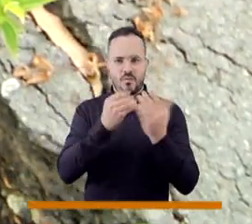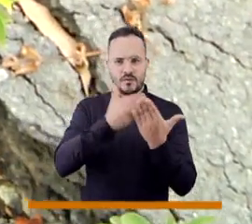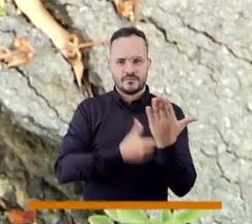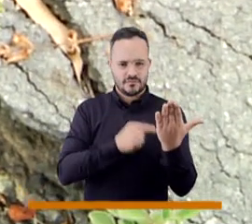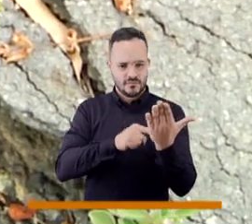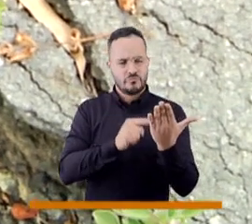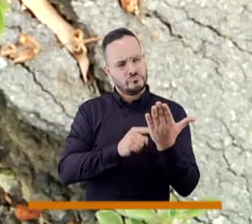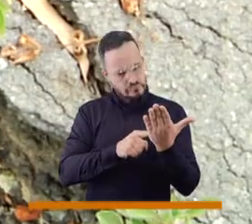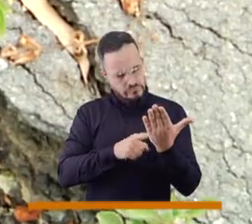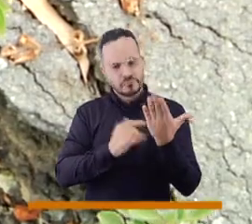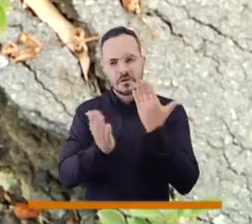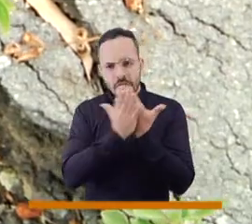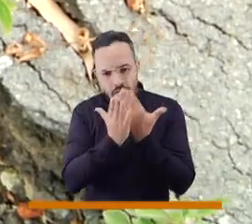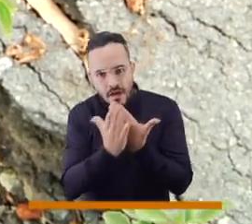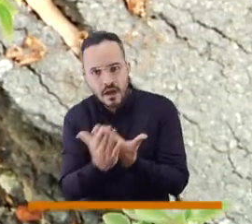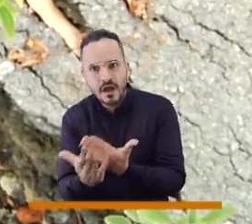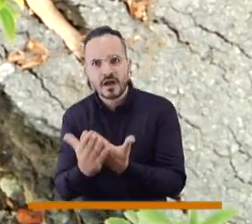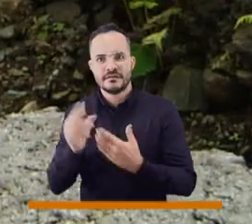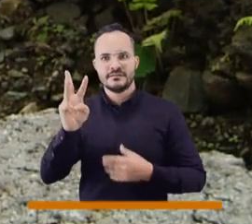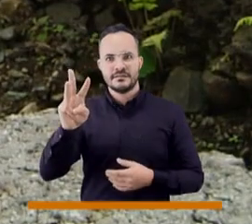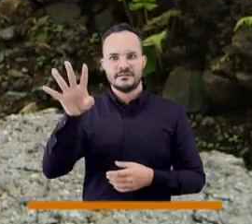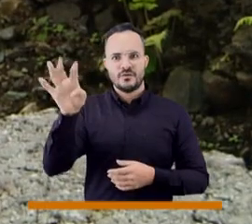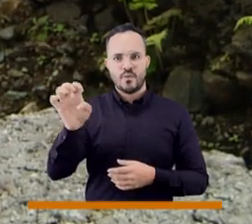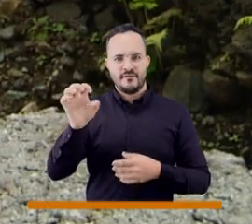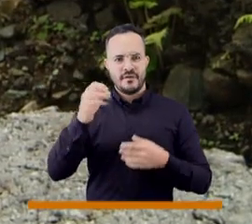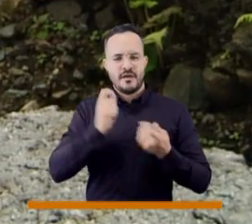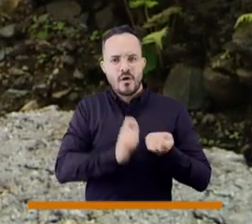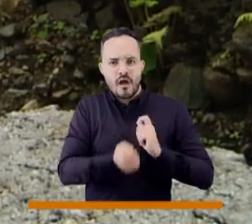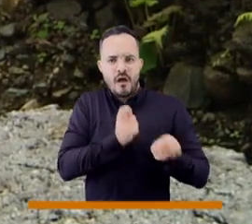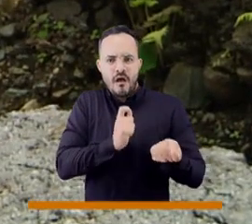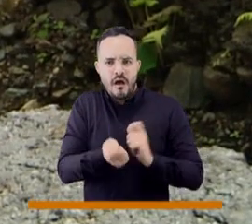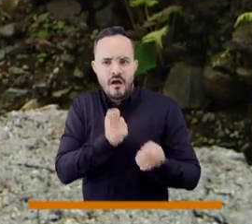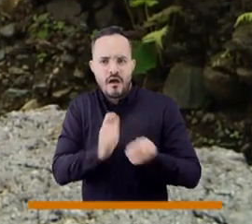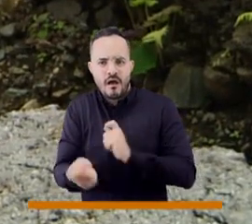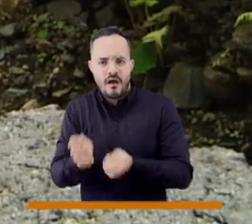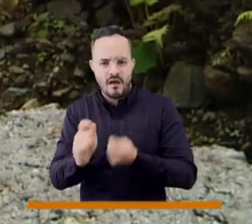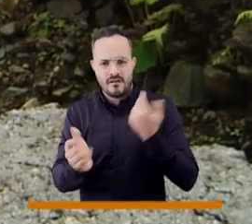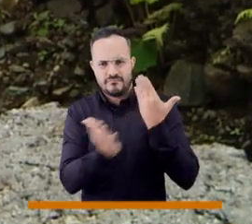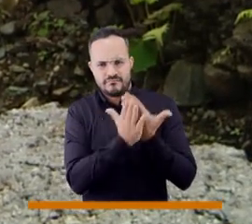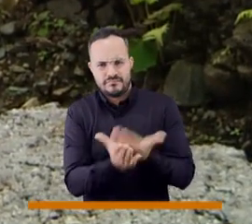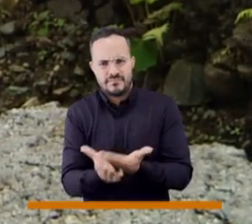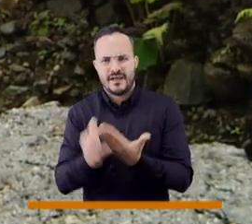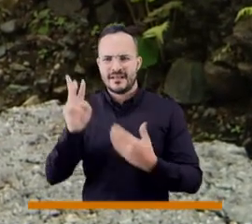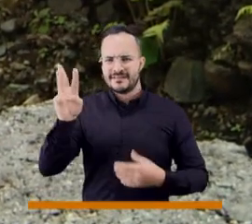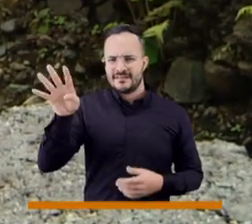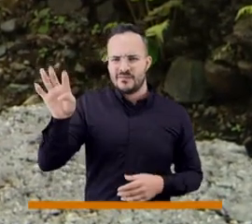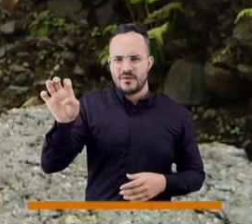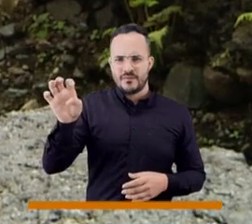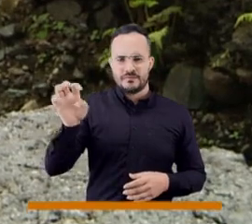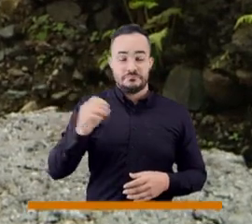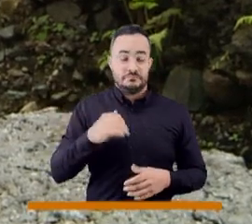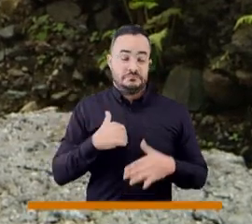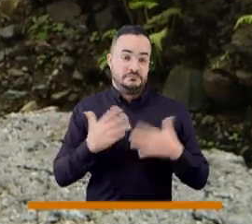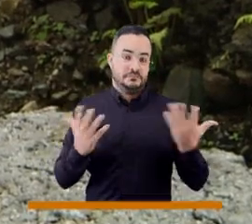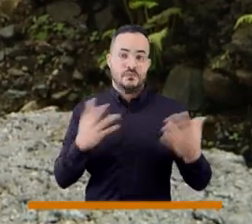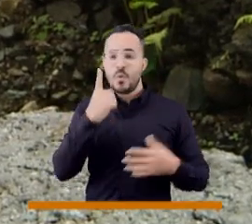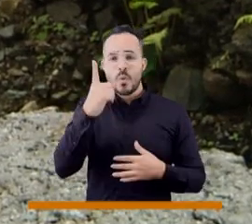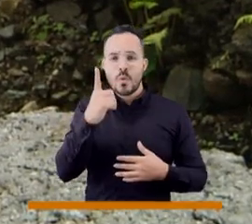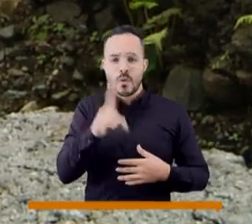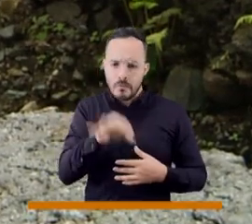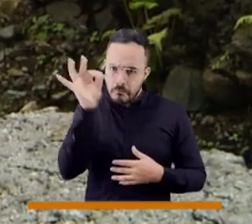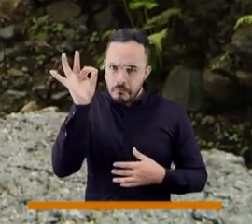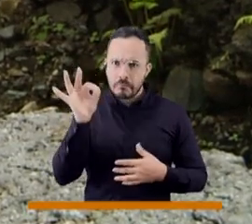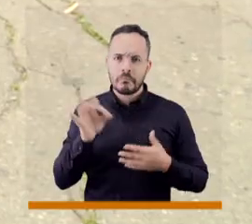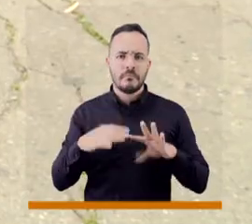encontramos con 39 y otros sí. Donde lo último que logramos encontrar fue que la